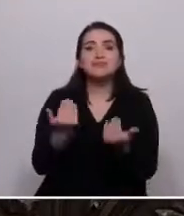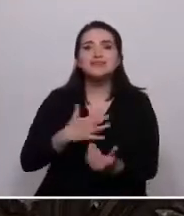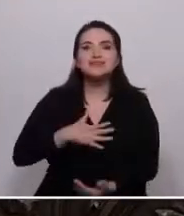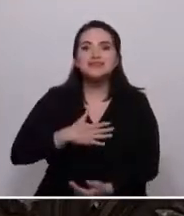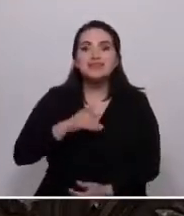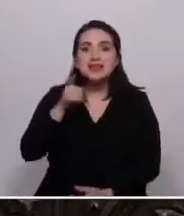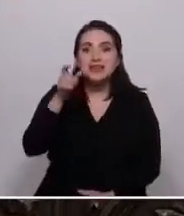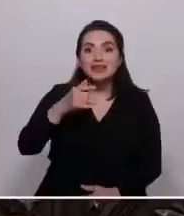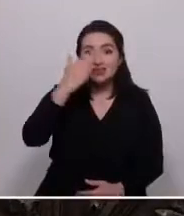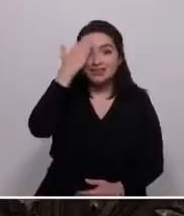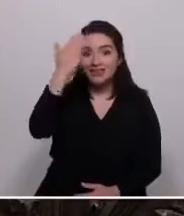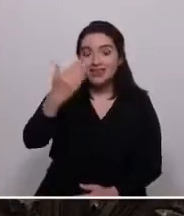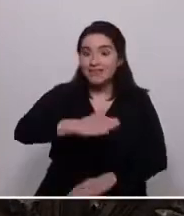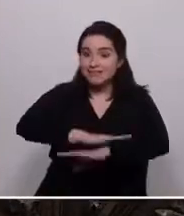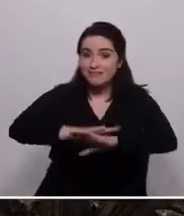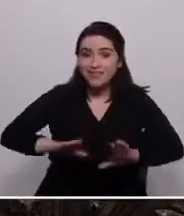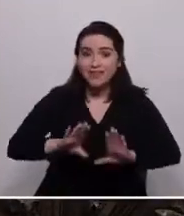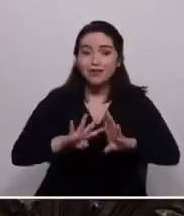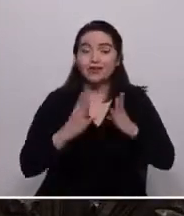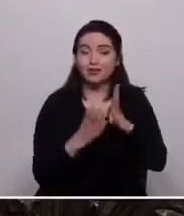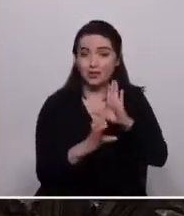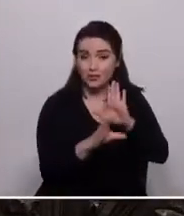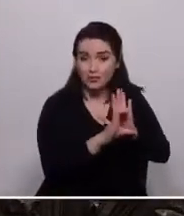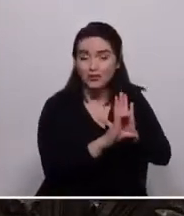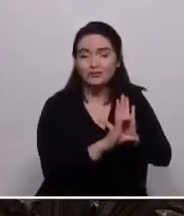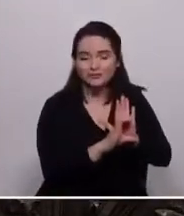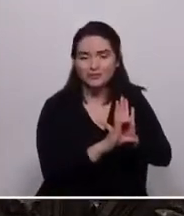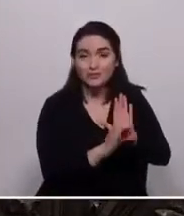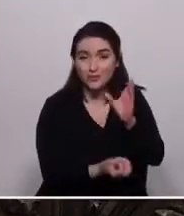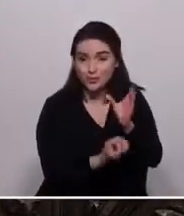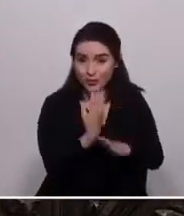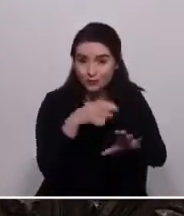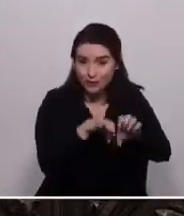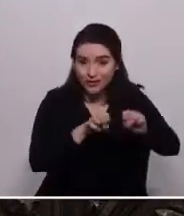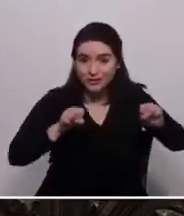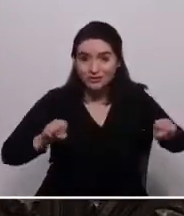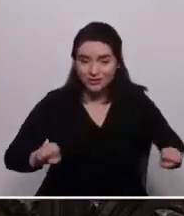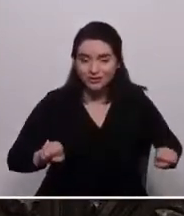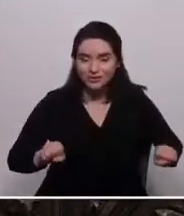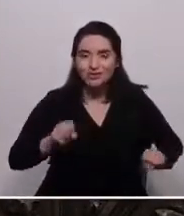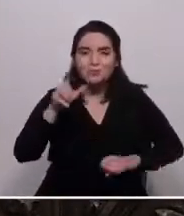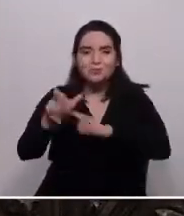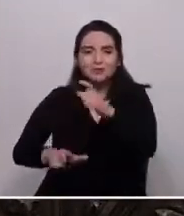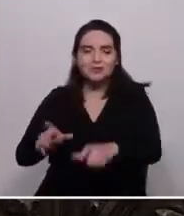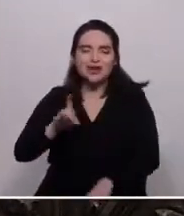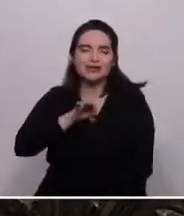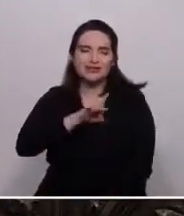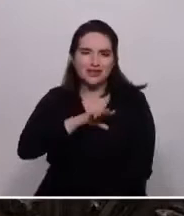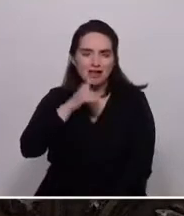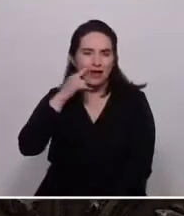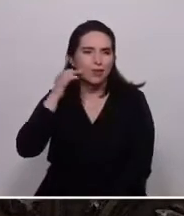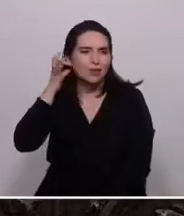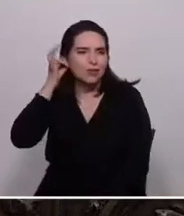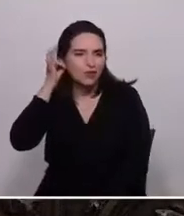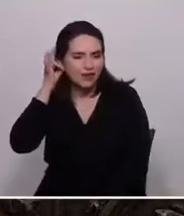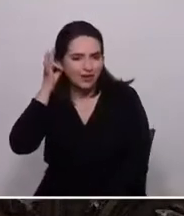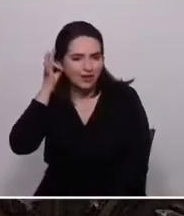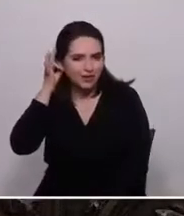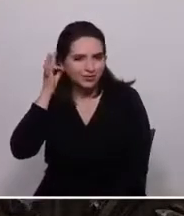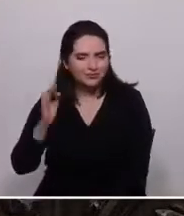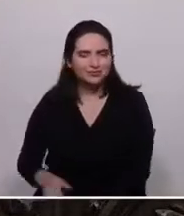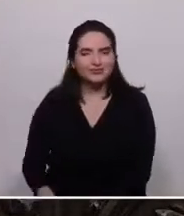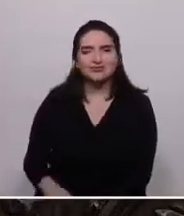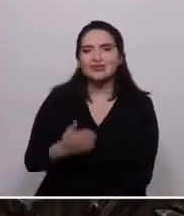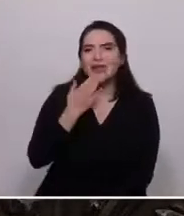puerta con la redacción de una nueva constitución, los chilenos y chilenas, así como también